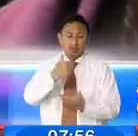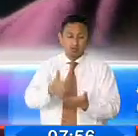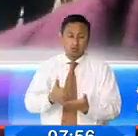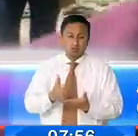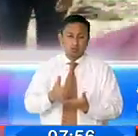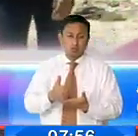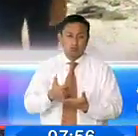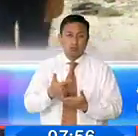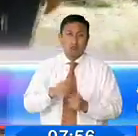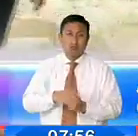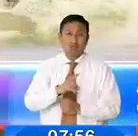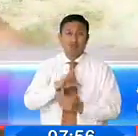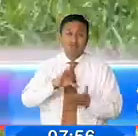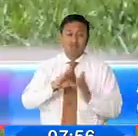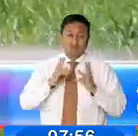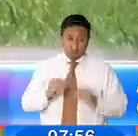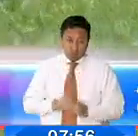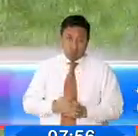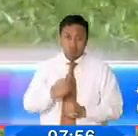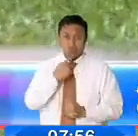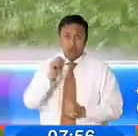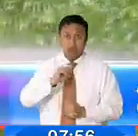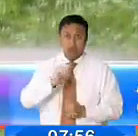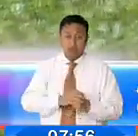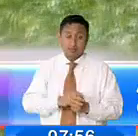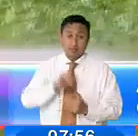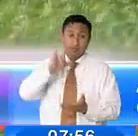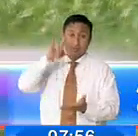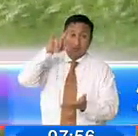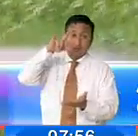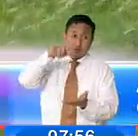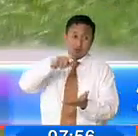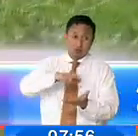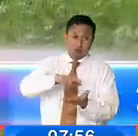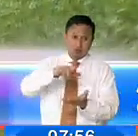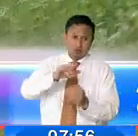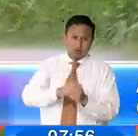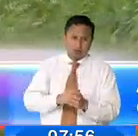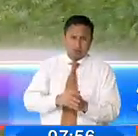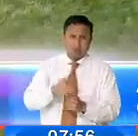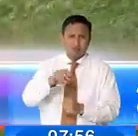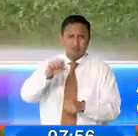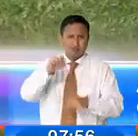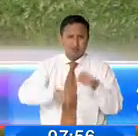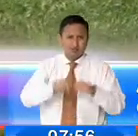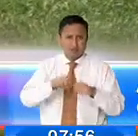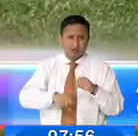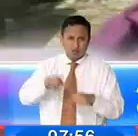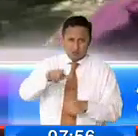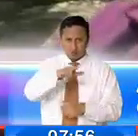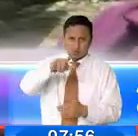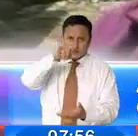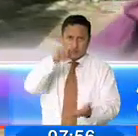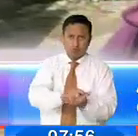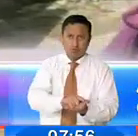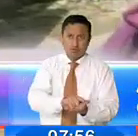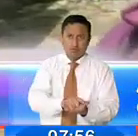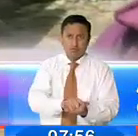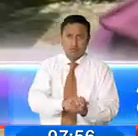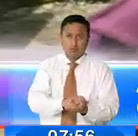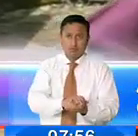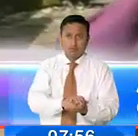médica en el Centro de Salud de Shell, dice que al momento de aterrizar notaron que se presentó algún daño en la aeronave. Cuando estaba